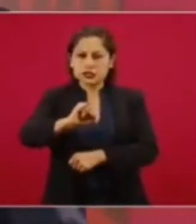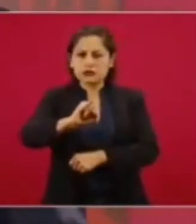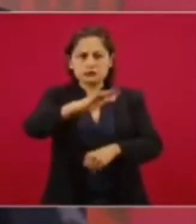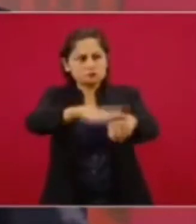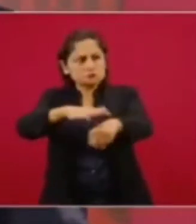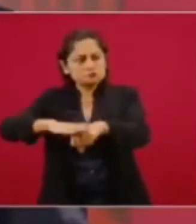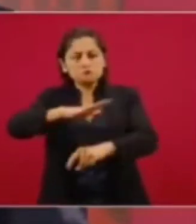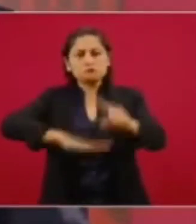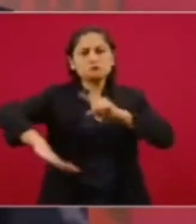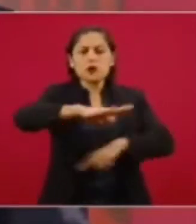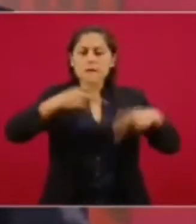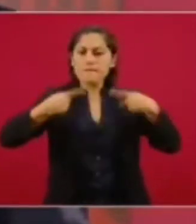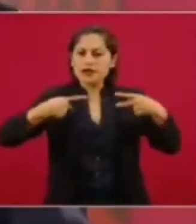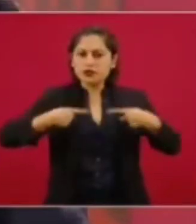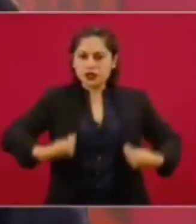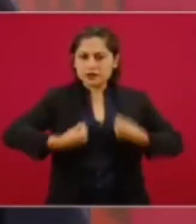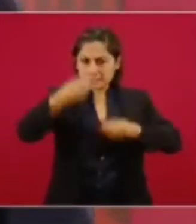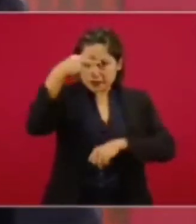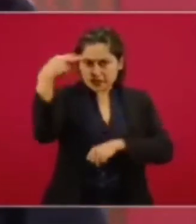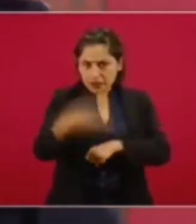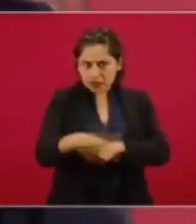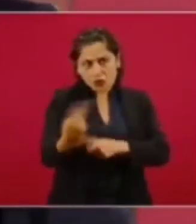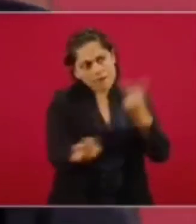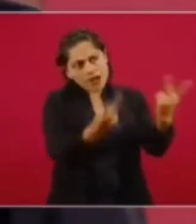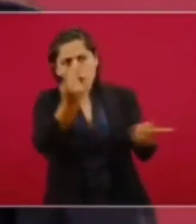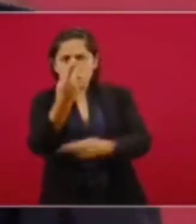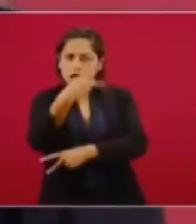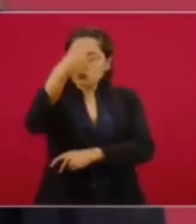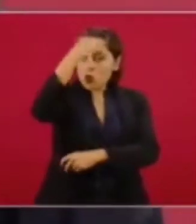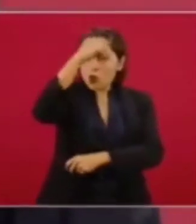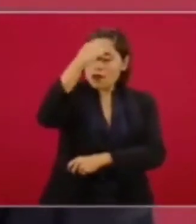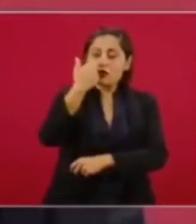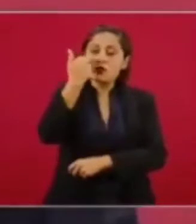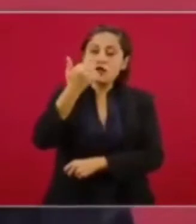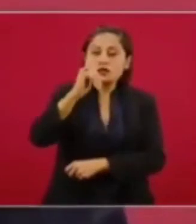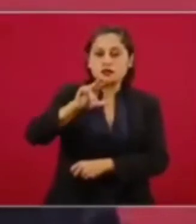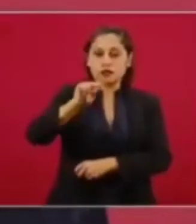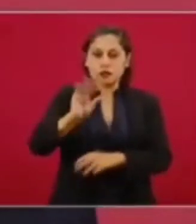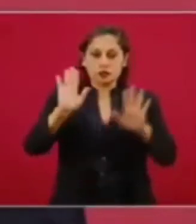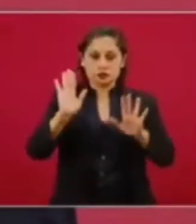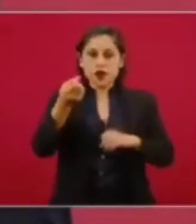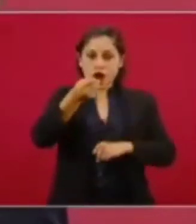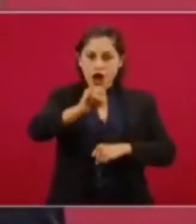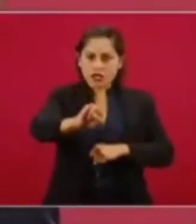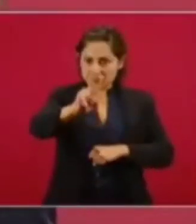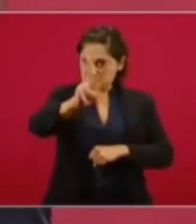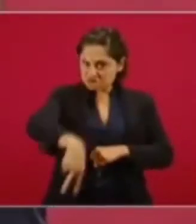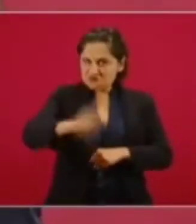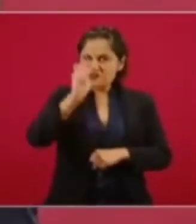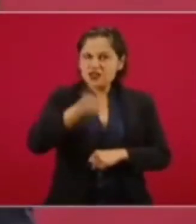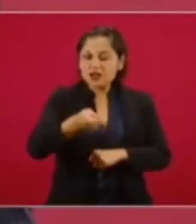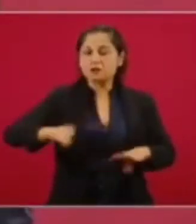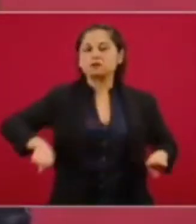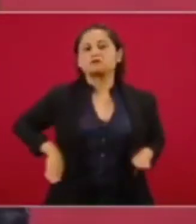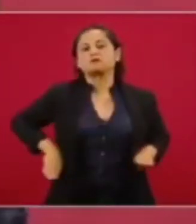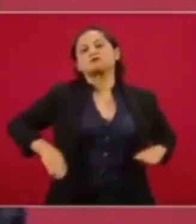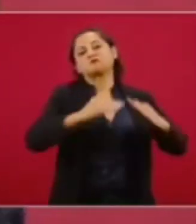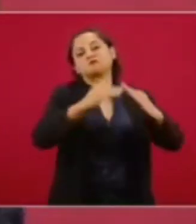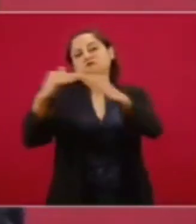a los mexicanos, esa es la esencia de la democracia, se